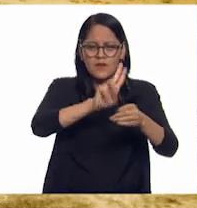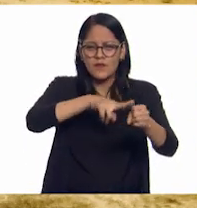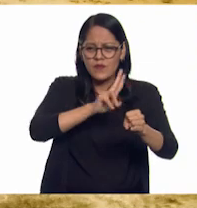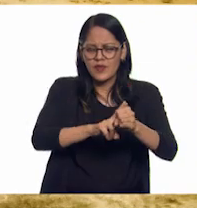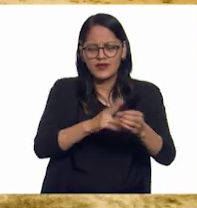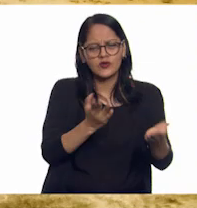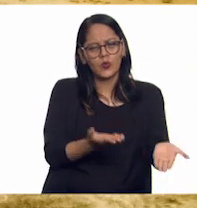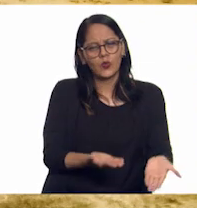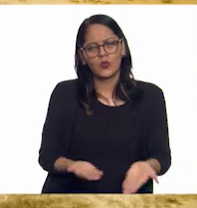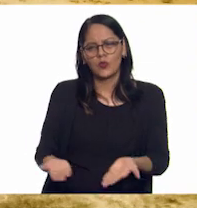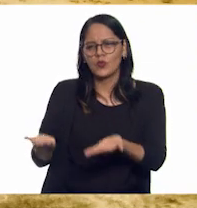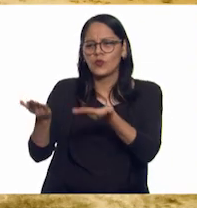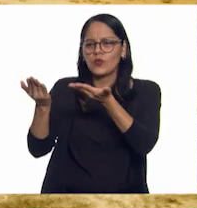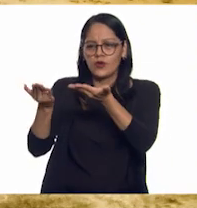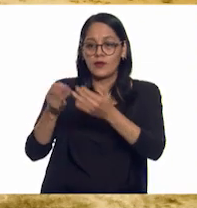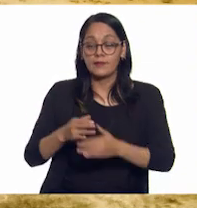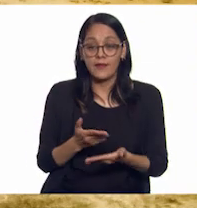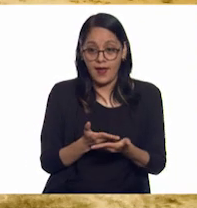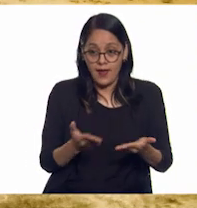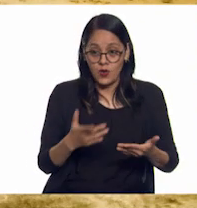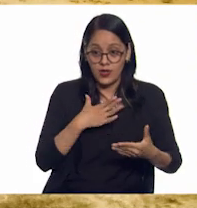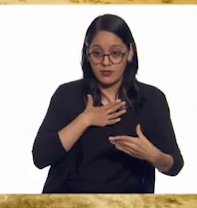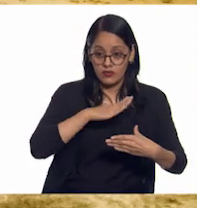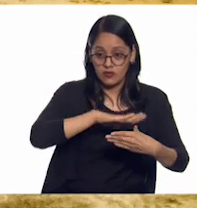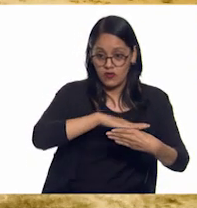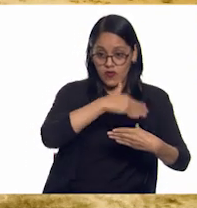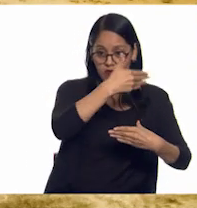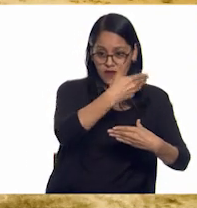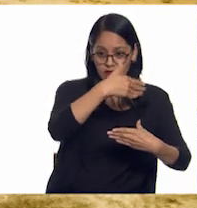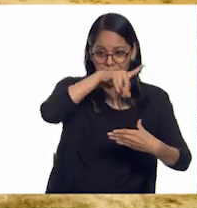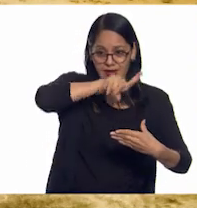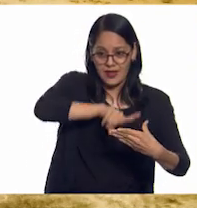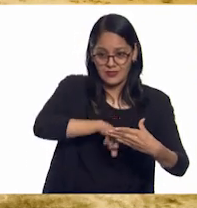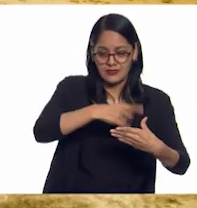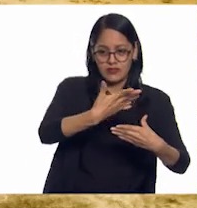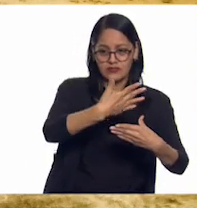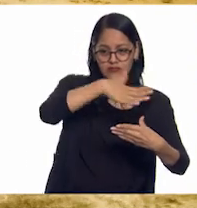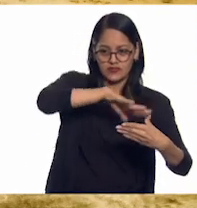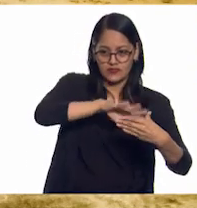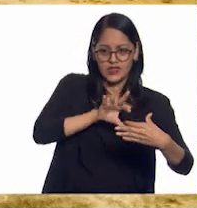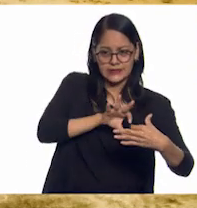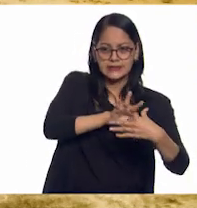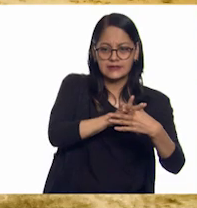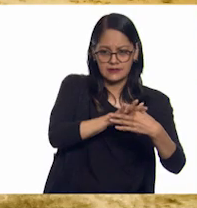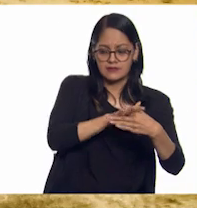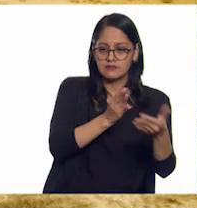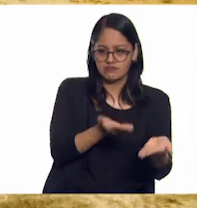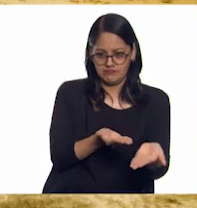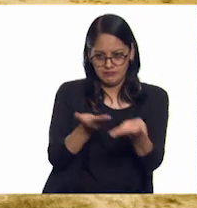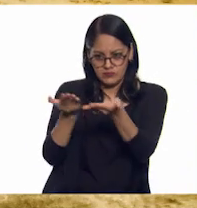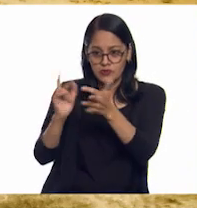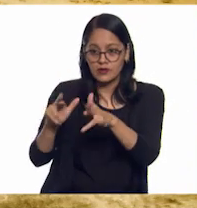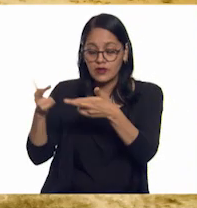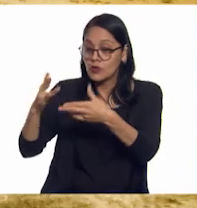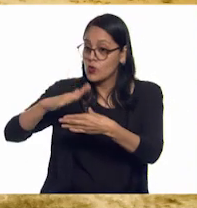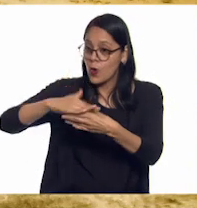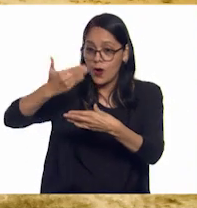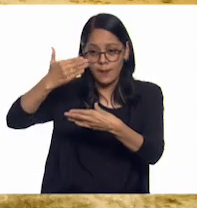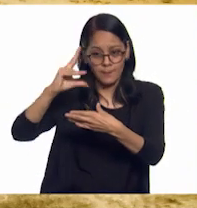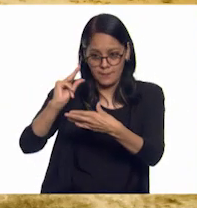regalo este viejo cofre! ¡Solo, consérvalo cerrado! ¡No lo abras! Así fue